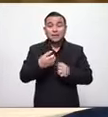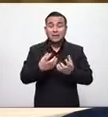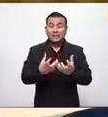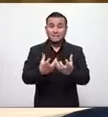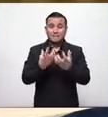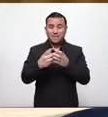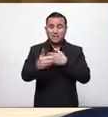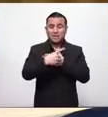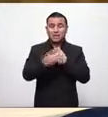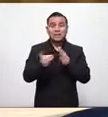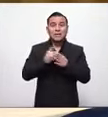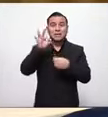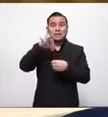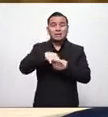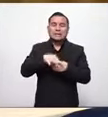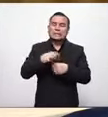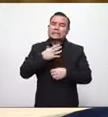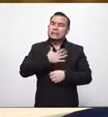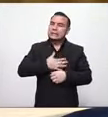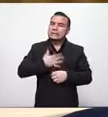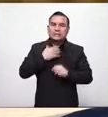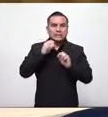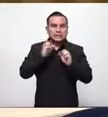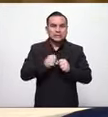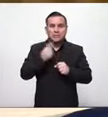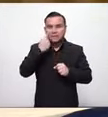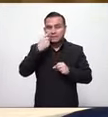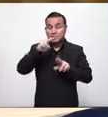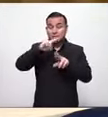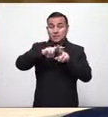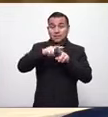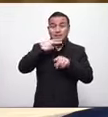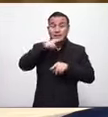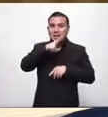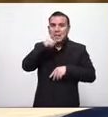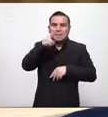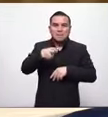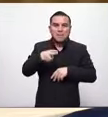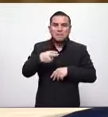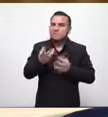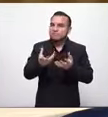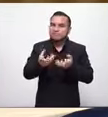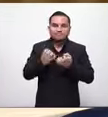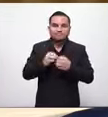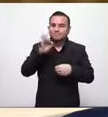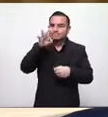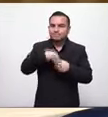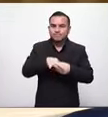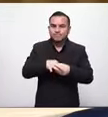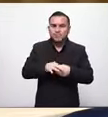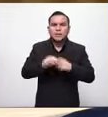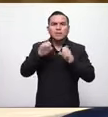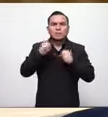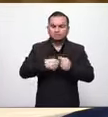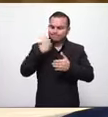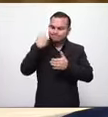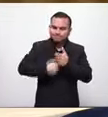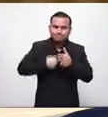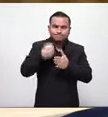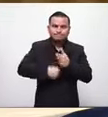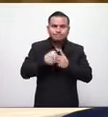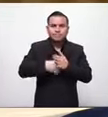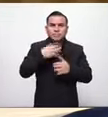asamblea desgraciadamente no lo tenemos pero eso no nos quita que no nos podamos que nos cayemos